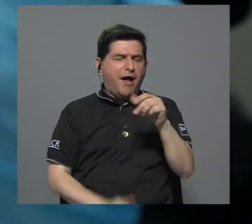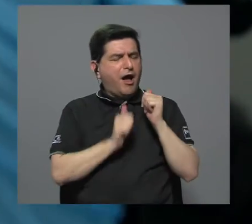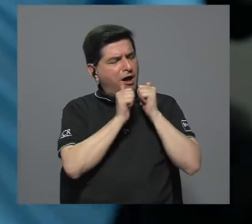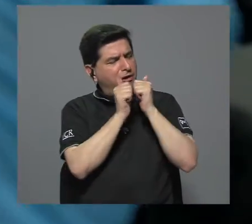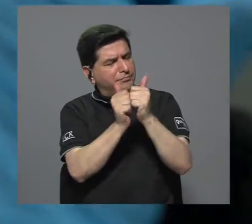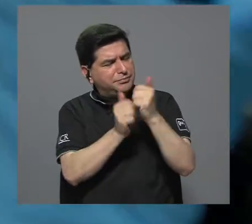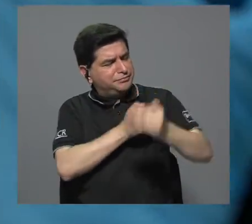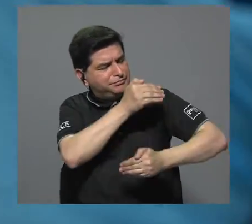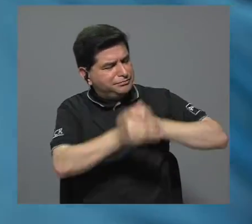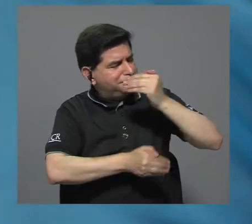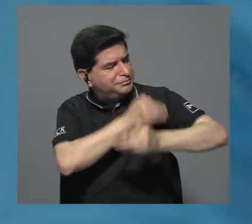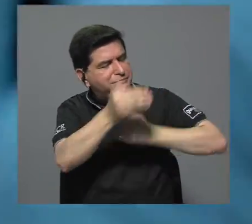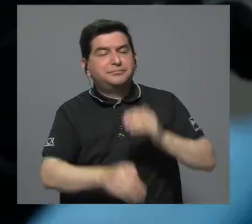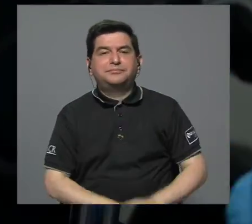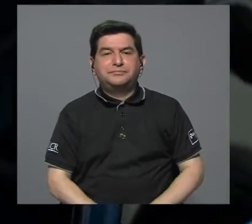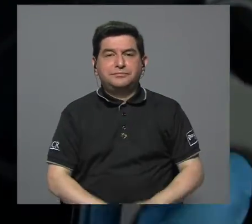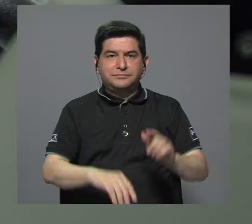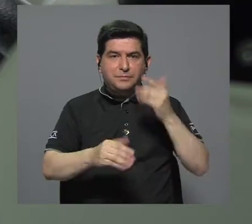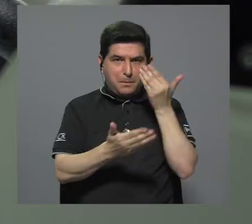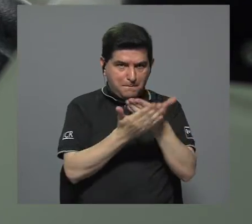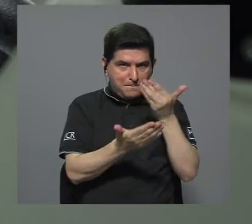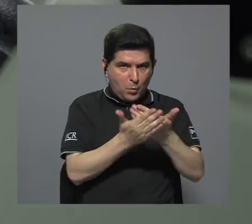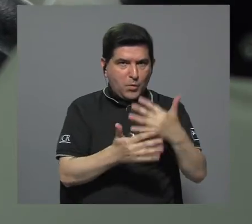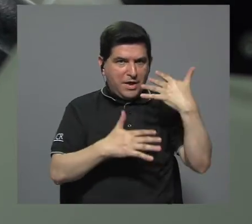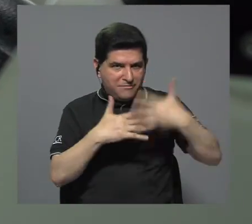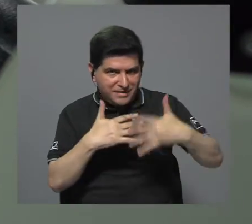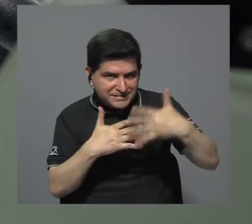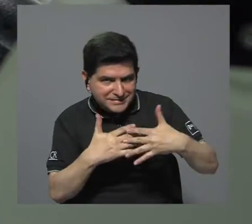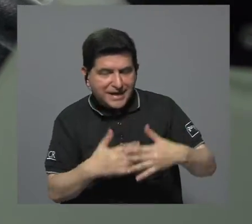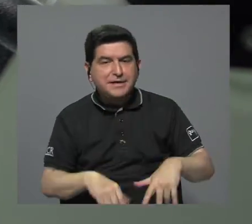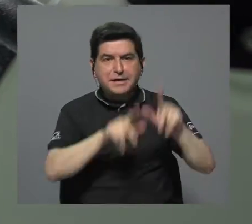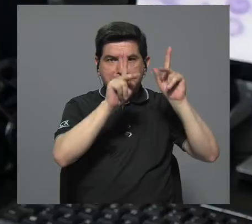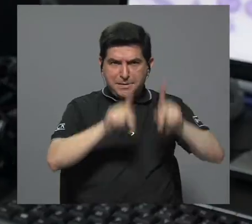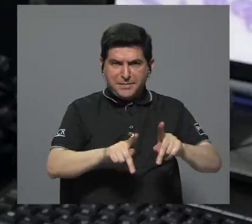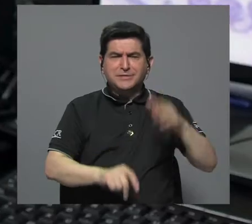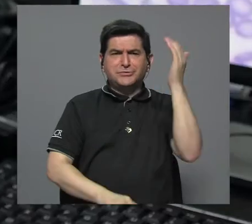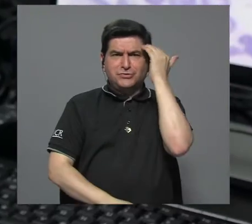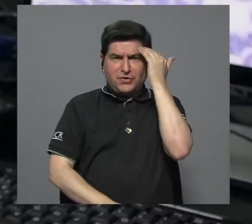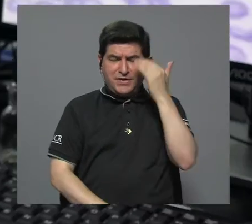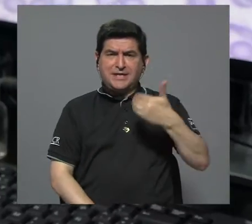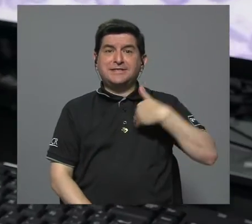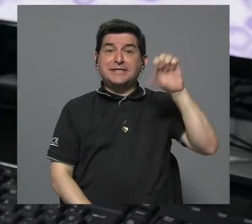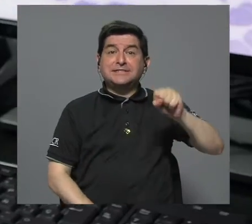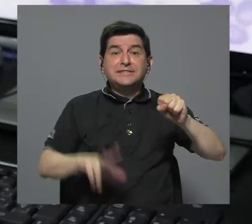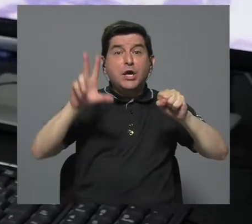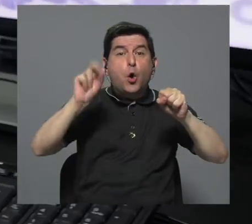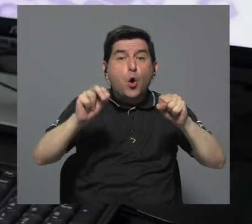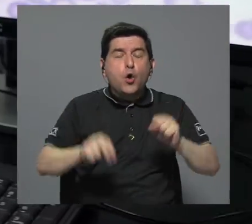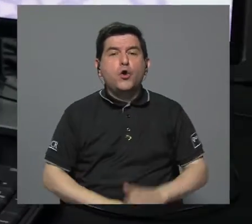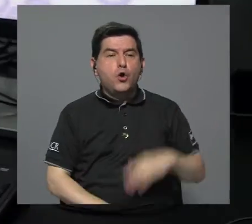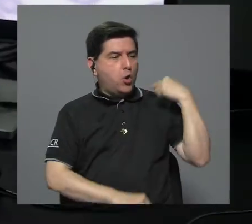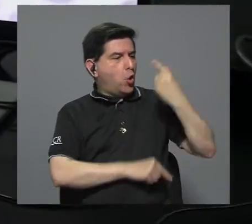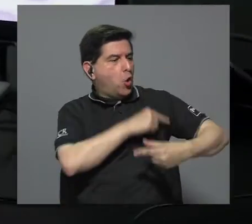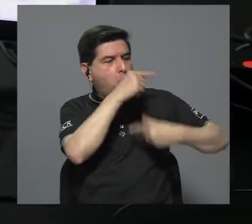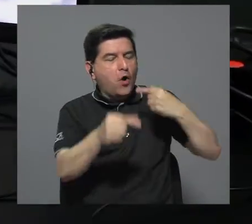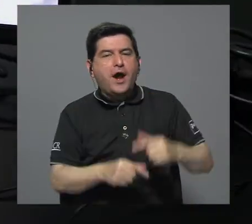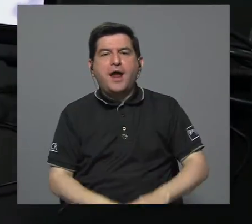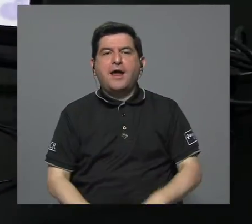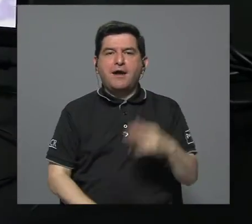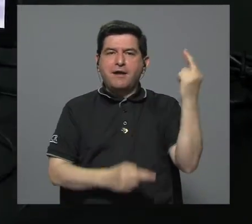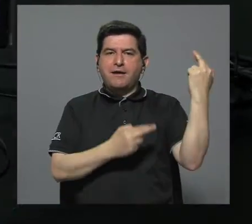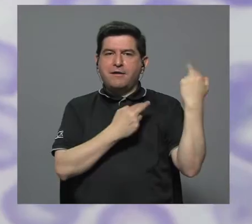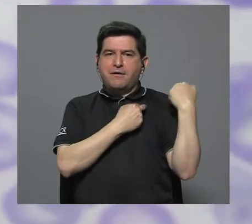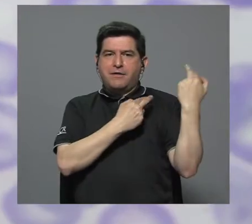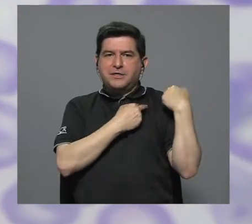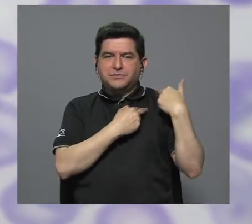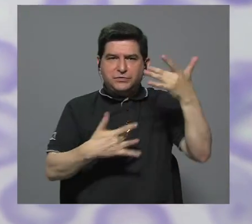infaltable compañero de viaje. A través de una muestra de sangre muchas personas han podido saber si son portadoras o no del gen que